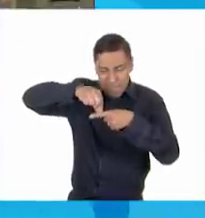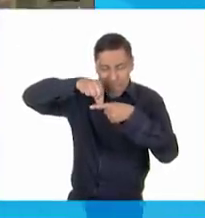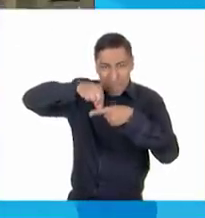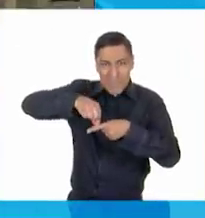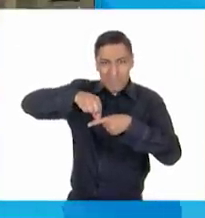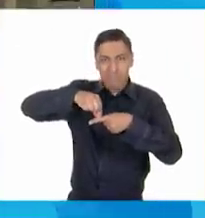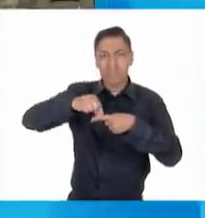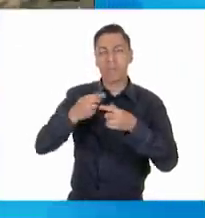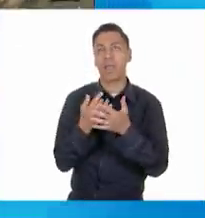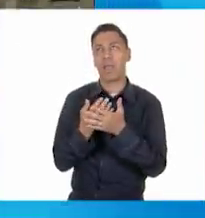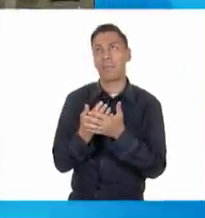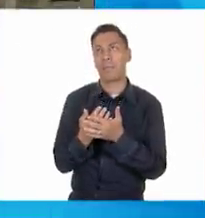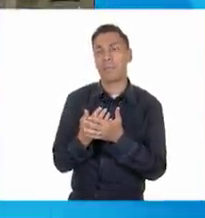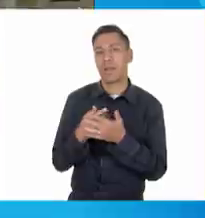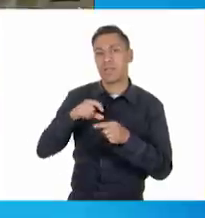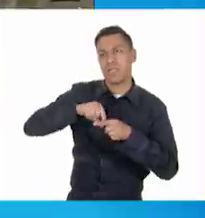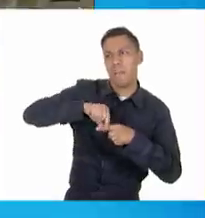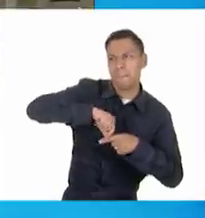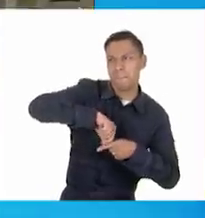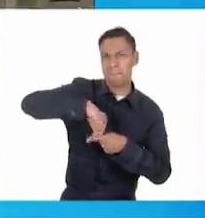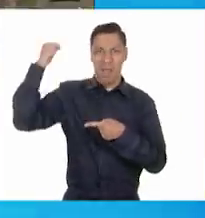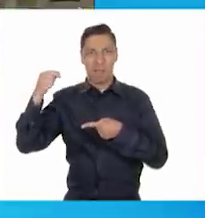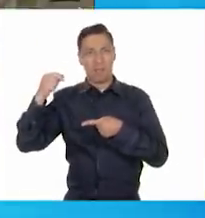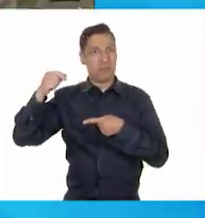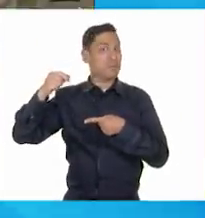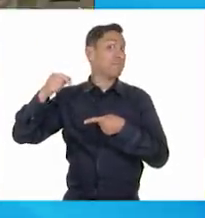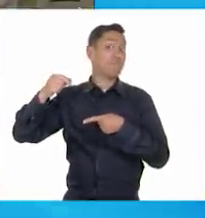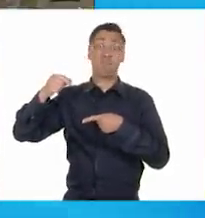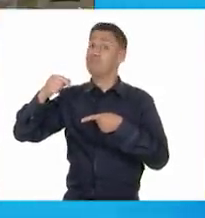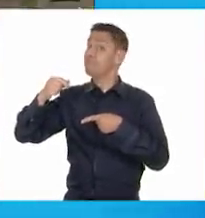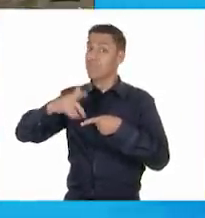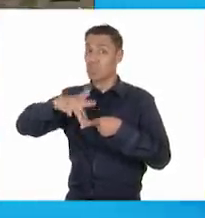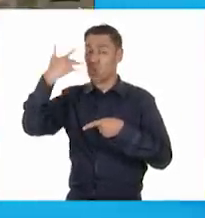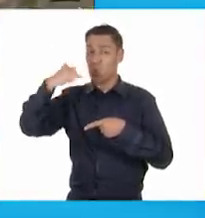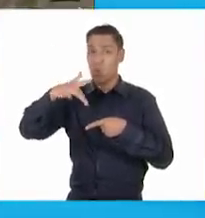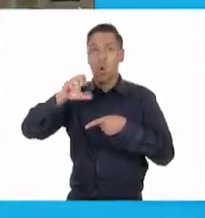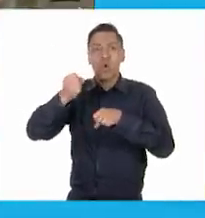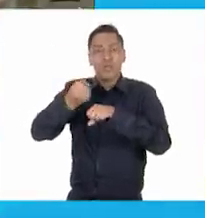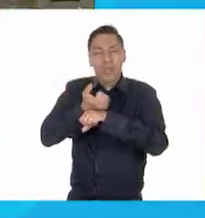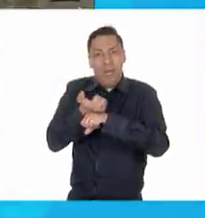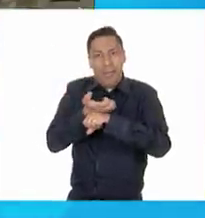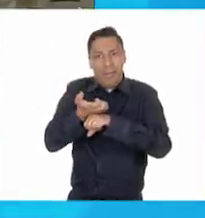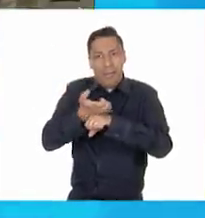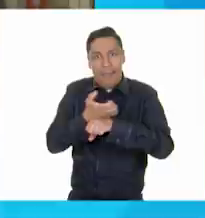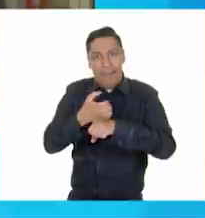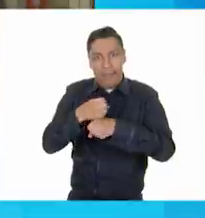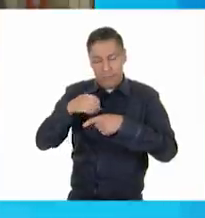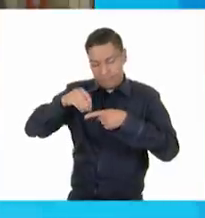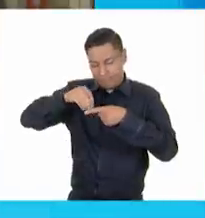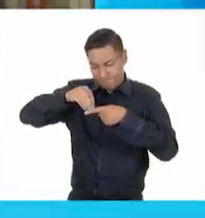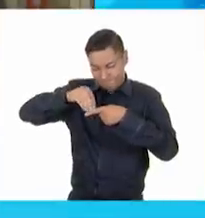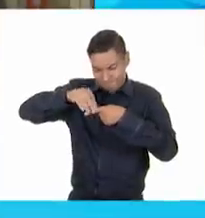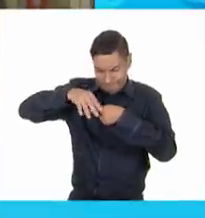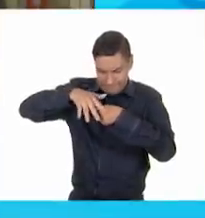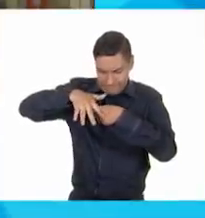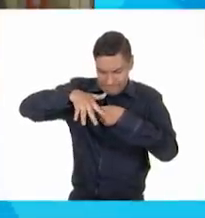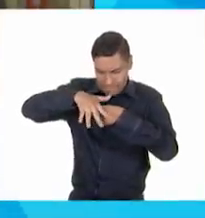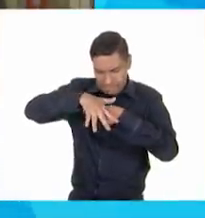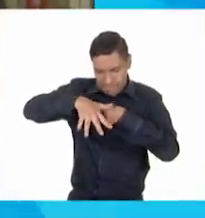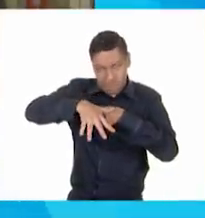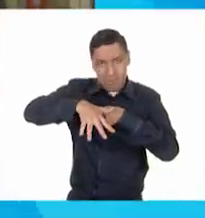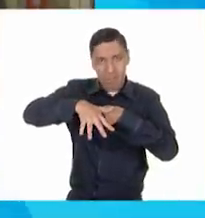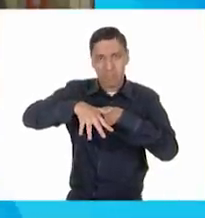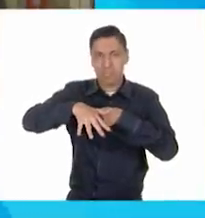días más! Si la quitas con fuerza, es posible que te duela o que sangres a lastimarte la encía. De hecho, cuando